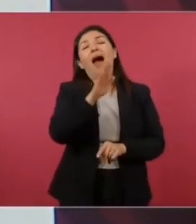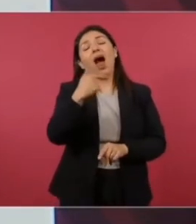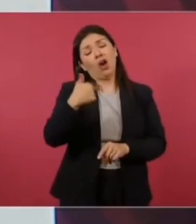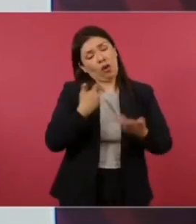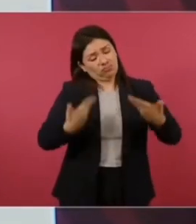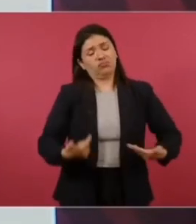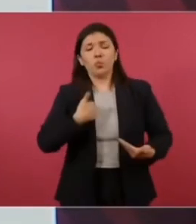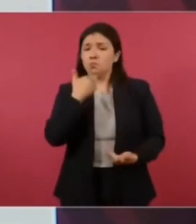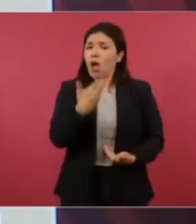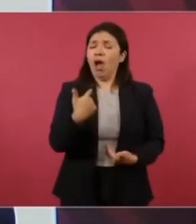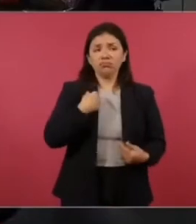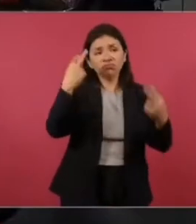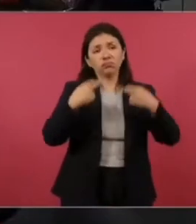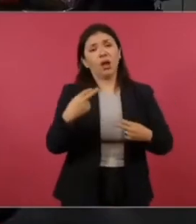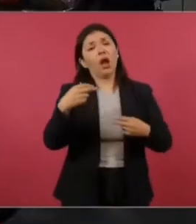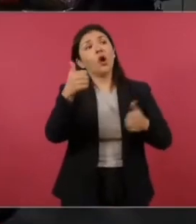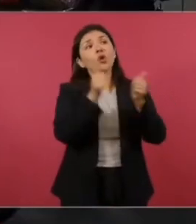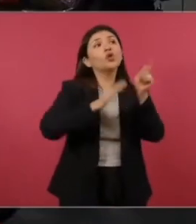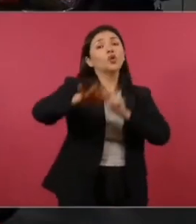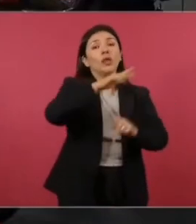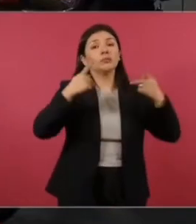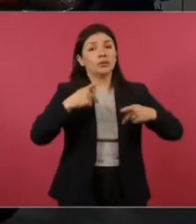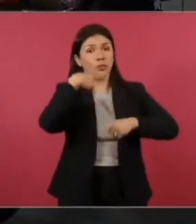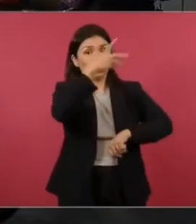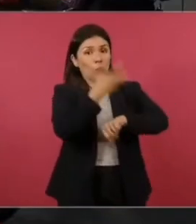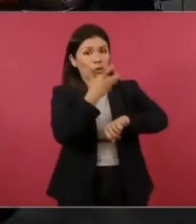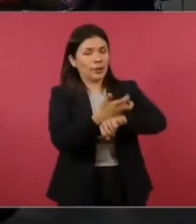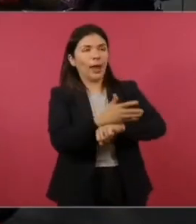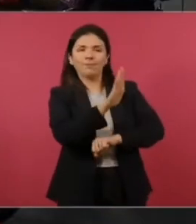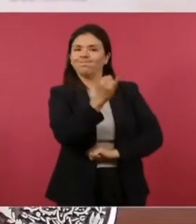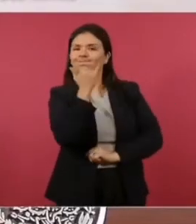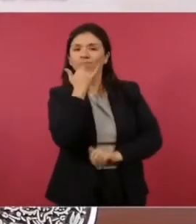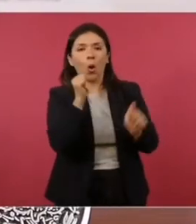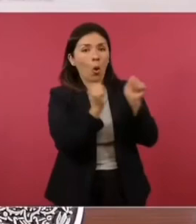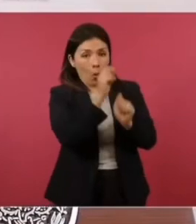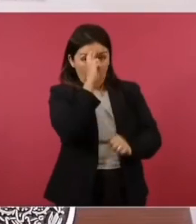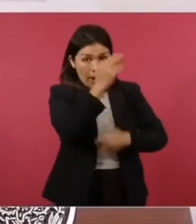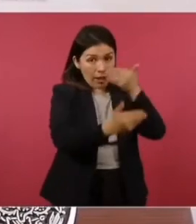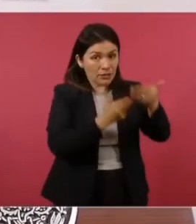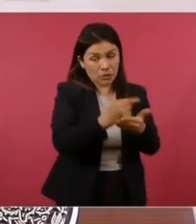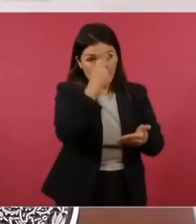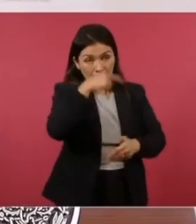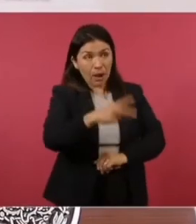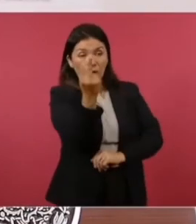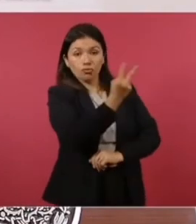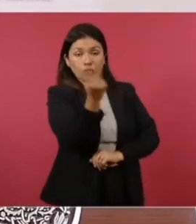ciudadanos de Estados Unidos, con todo el respeto a los dos